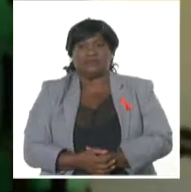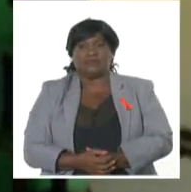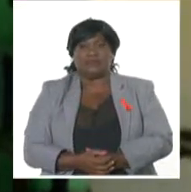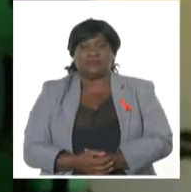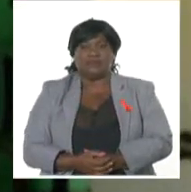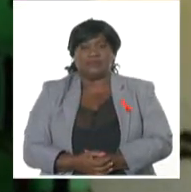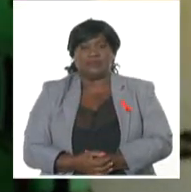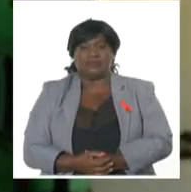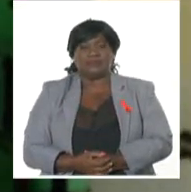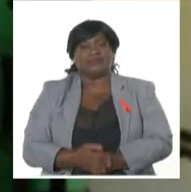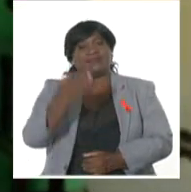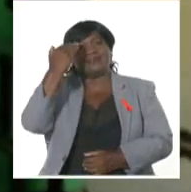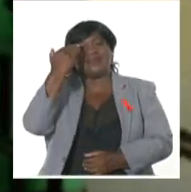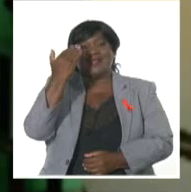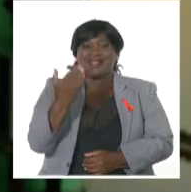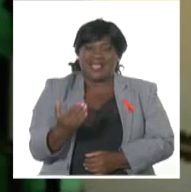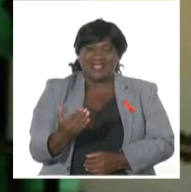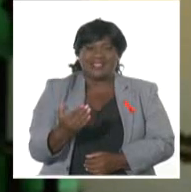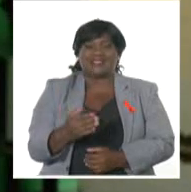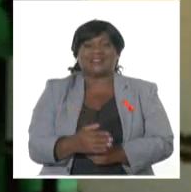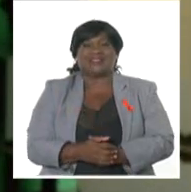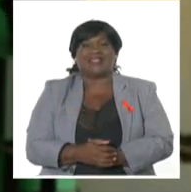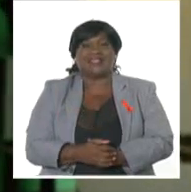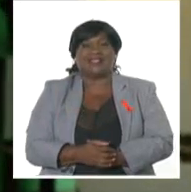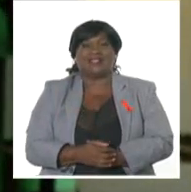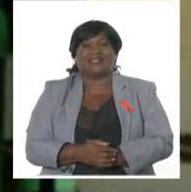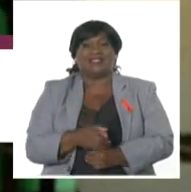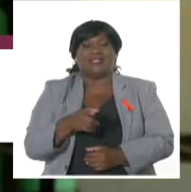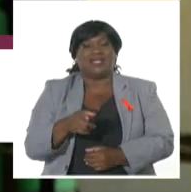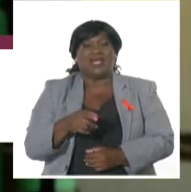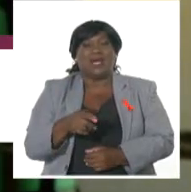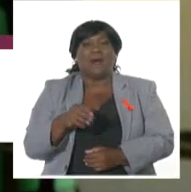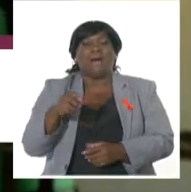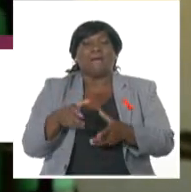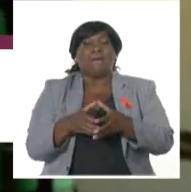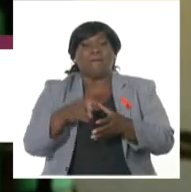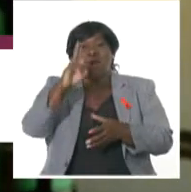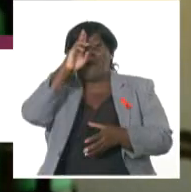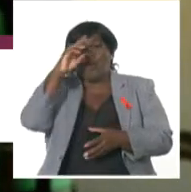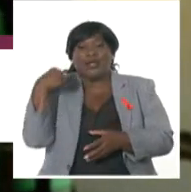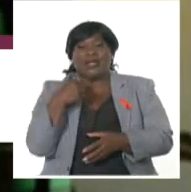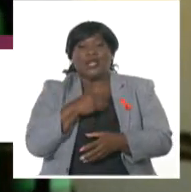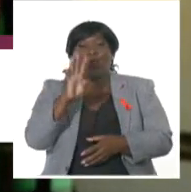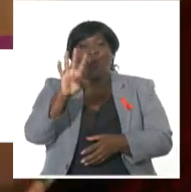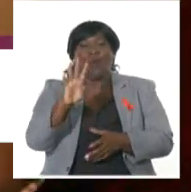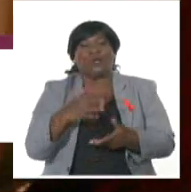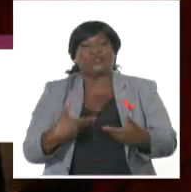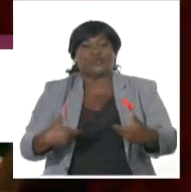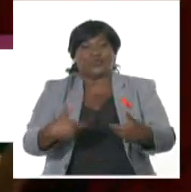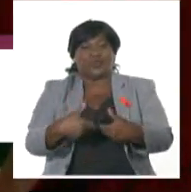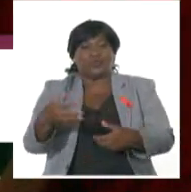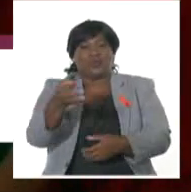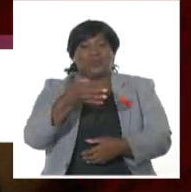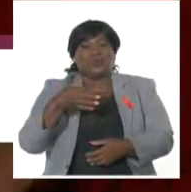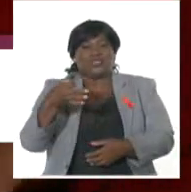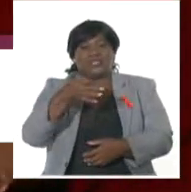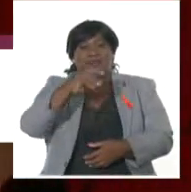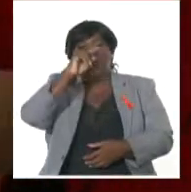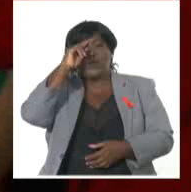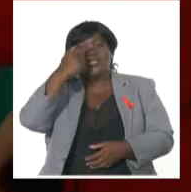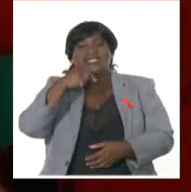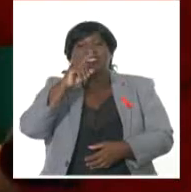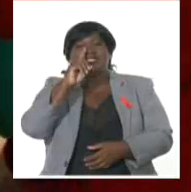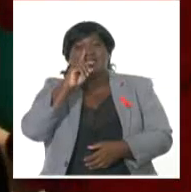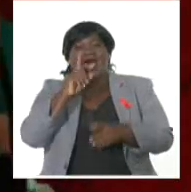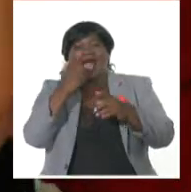Sí, muchas gracias a ustedes. Los saludo desde el Policlínico Cuarto Congreso en el municipio de San Antonio del Sur. ¿Qué